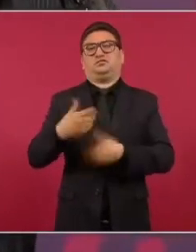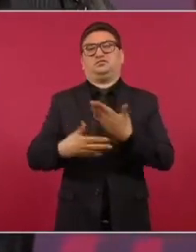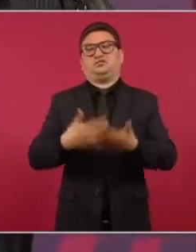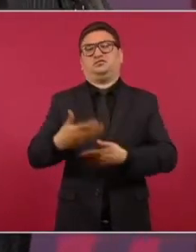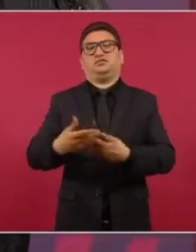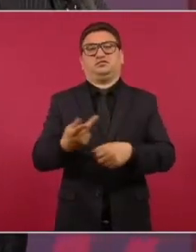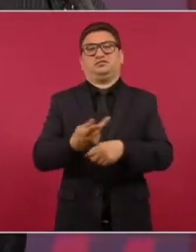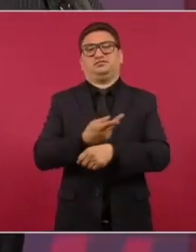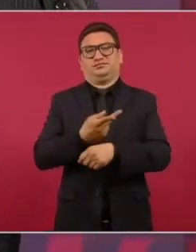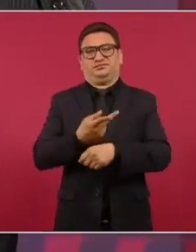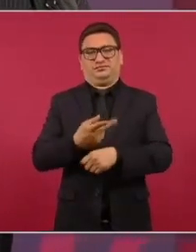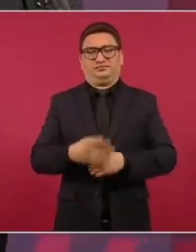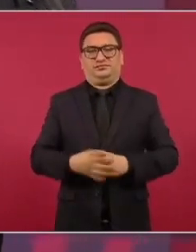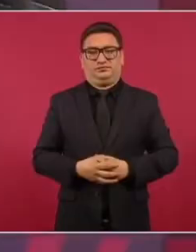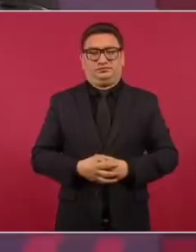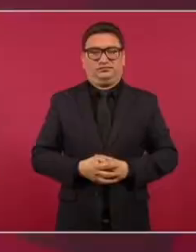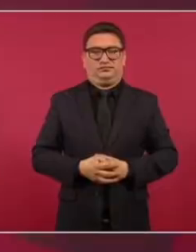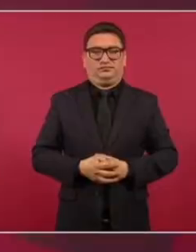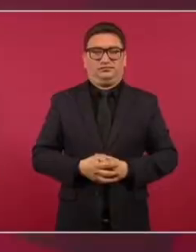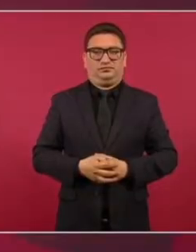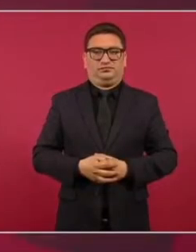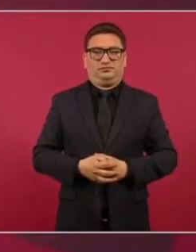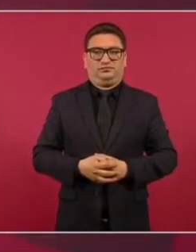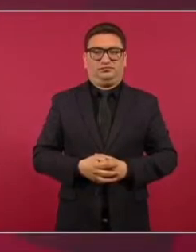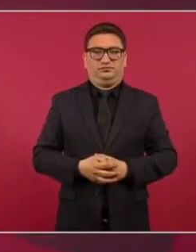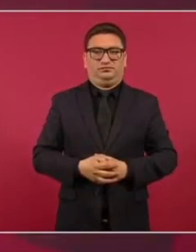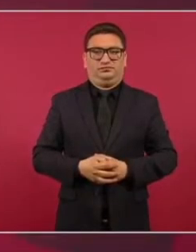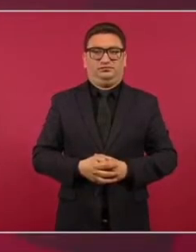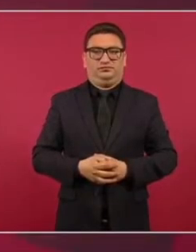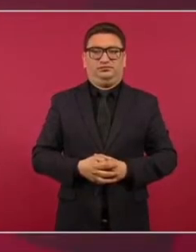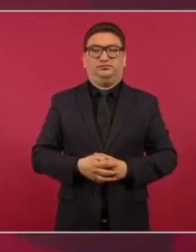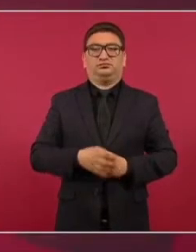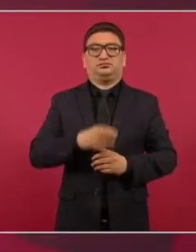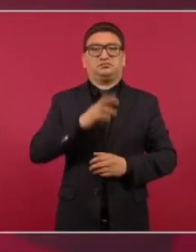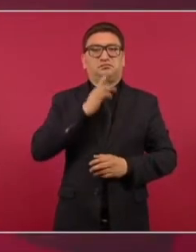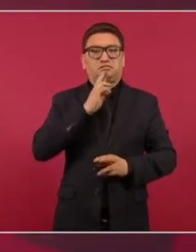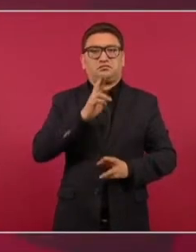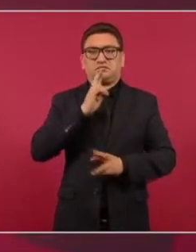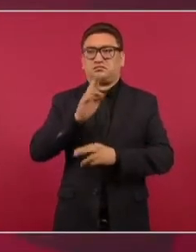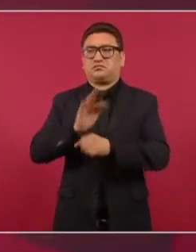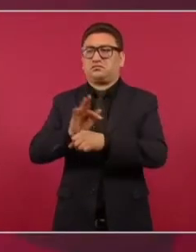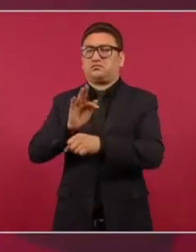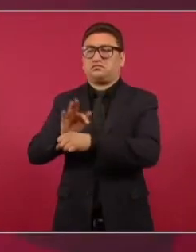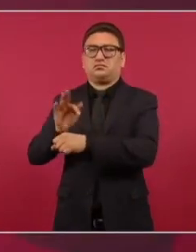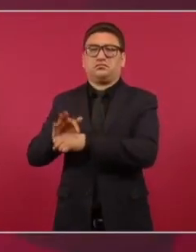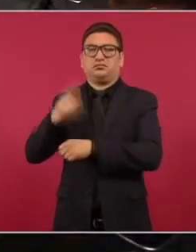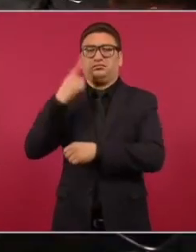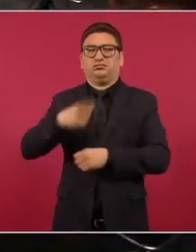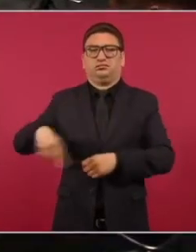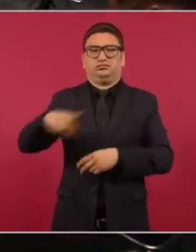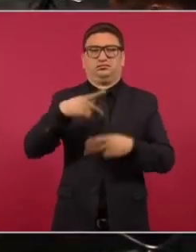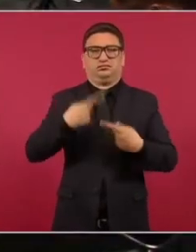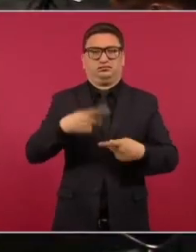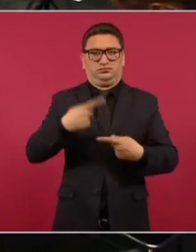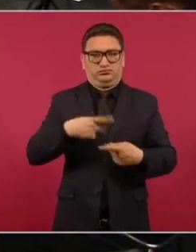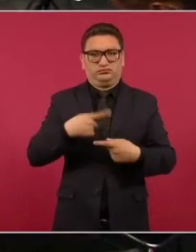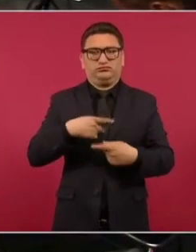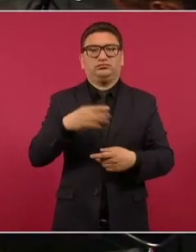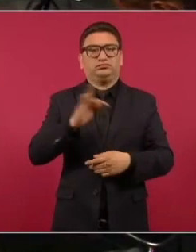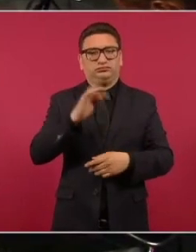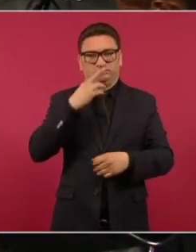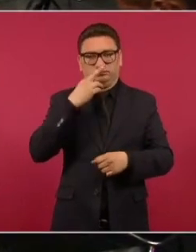de resoluciones a favor de presuntos delincuentes.